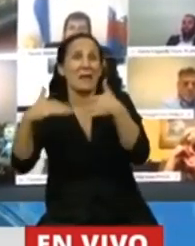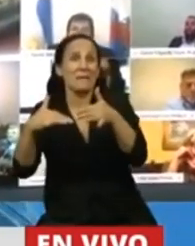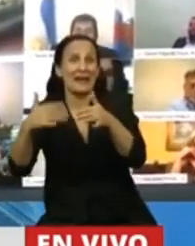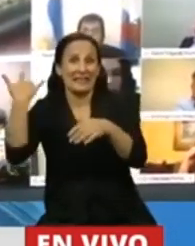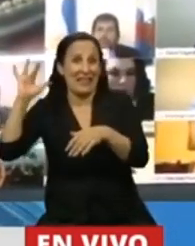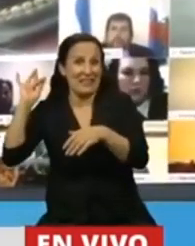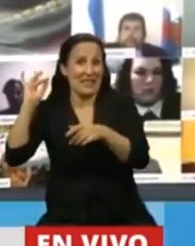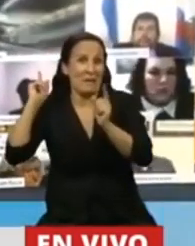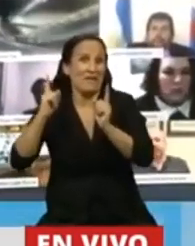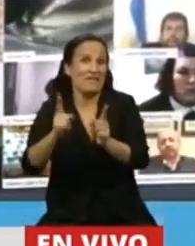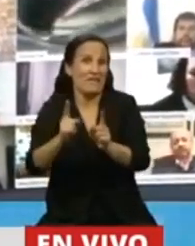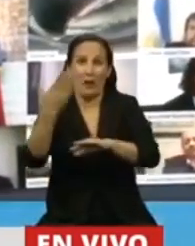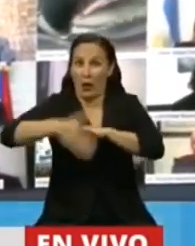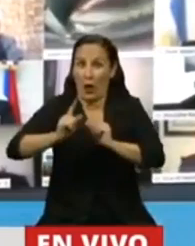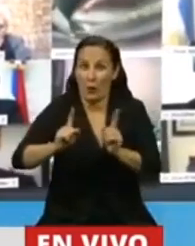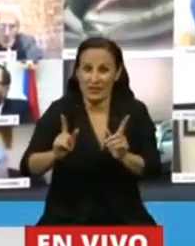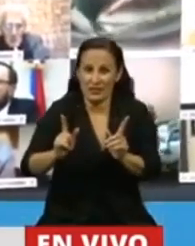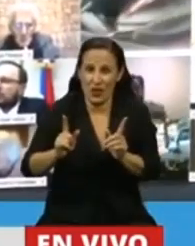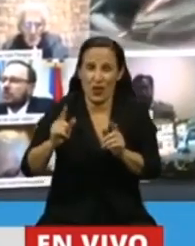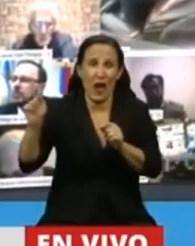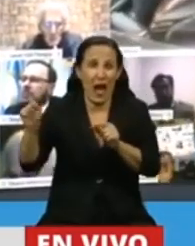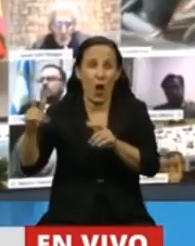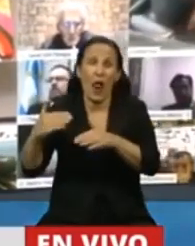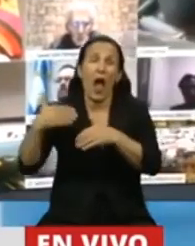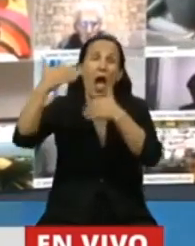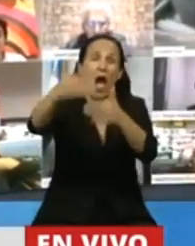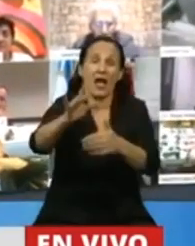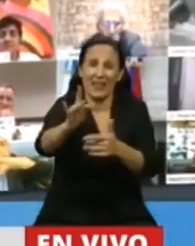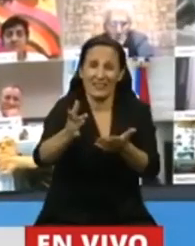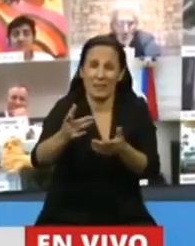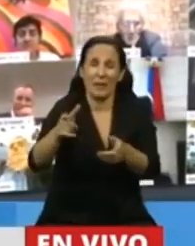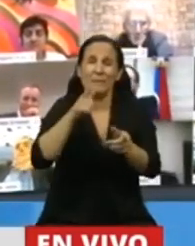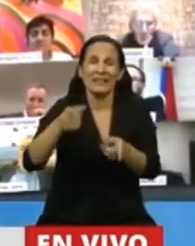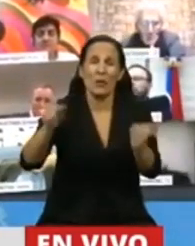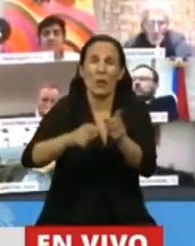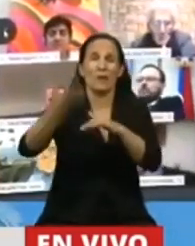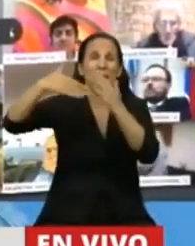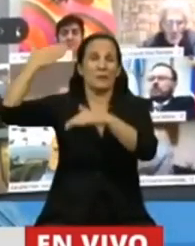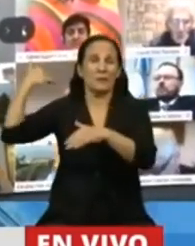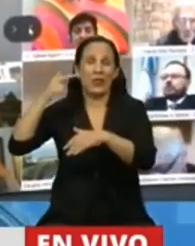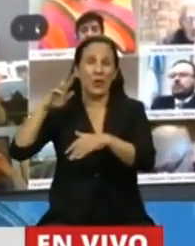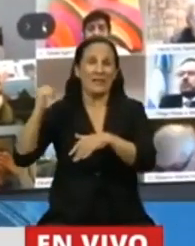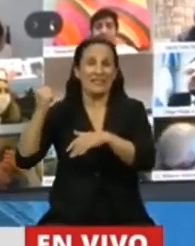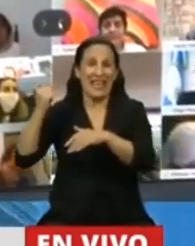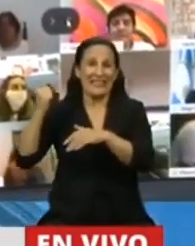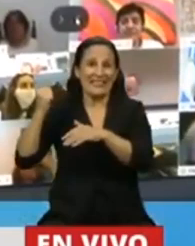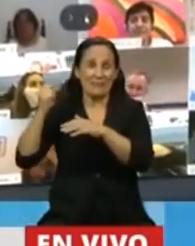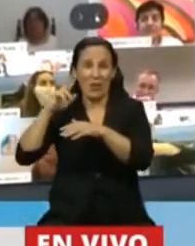vencido y lo llevan hasta diciembre. Retrocedimos al 2006, pero del 2006 al 2016